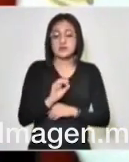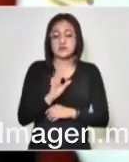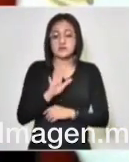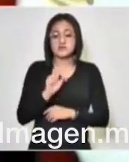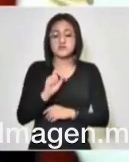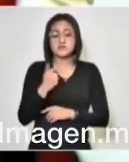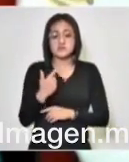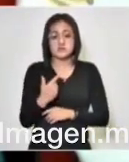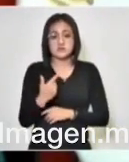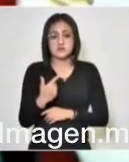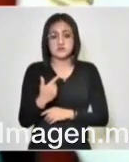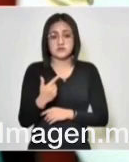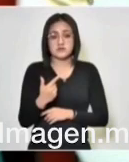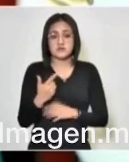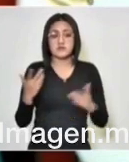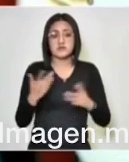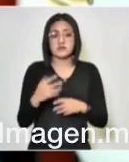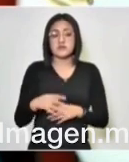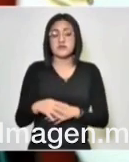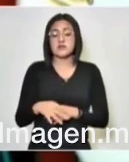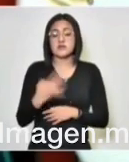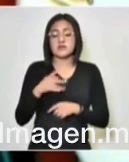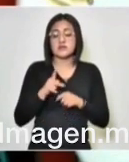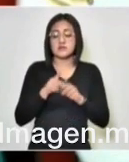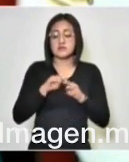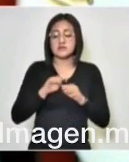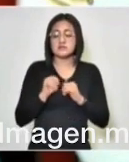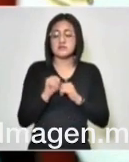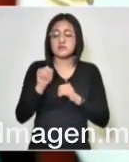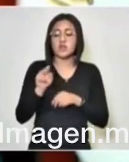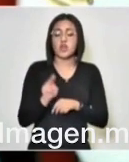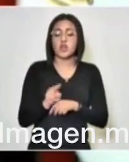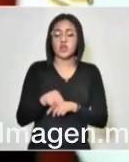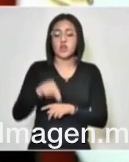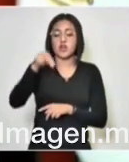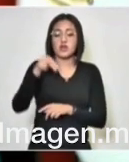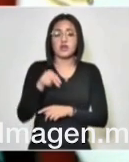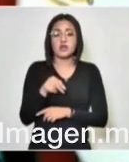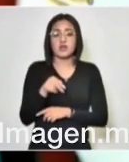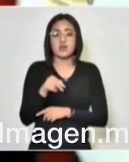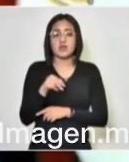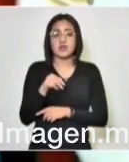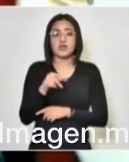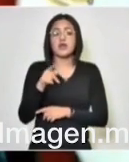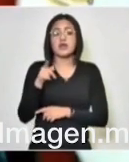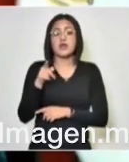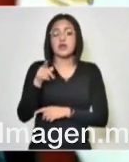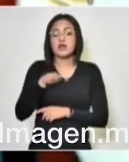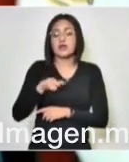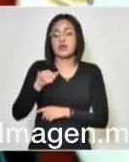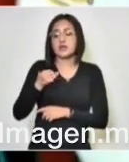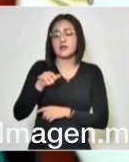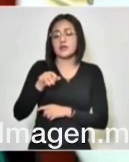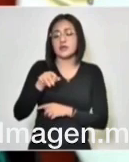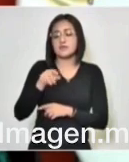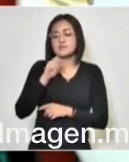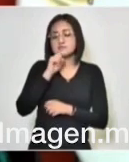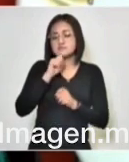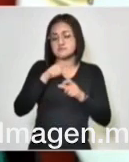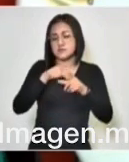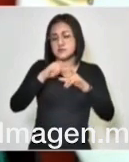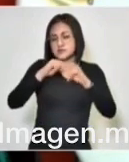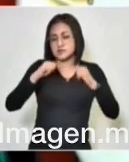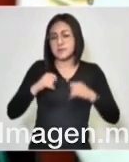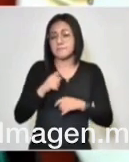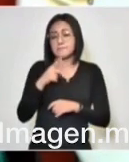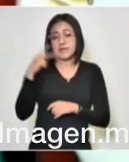.7 localizado a 14 kilómetros al norte de Isla. Veracruz. De inmediato, y al